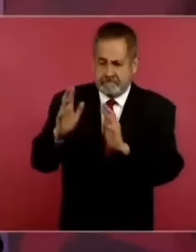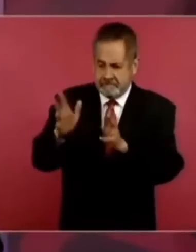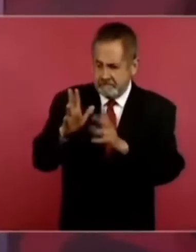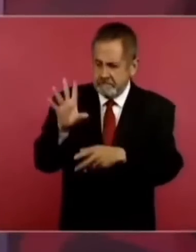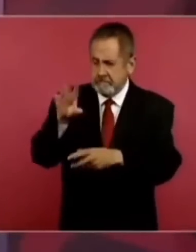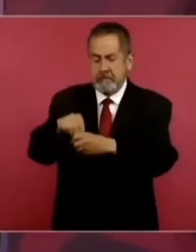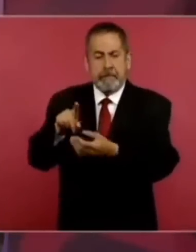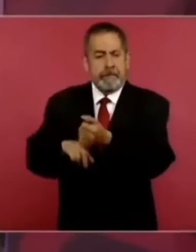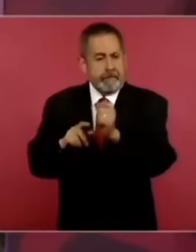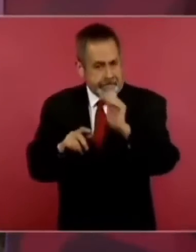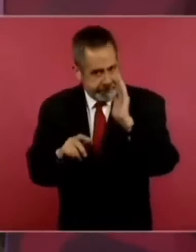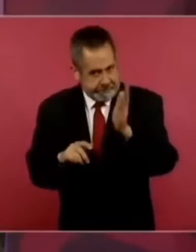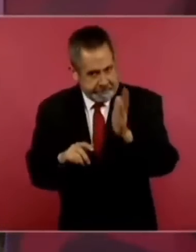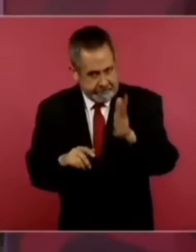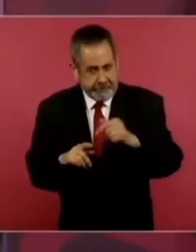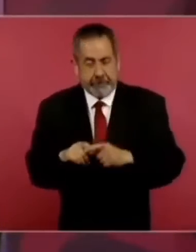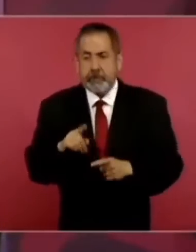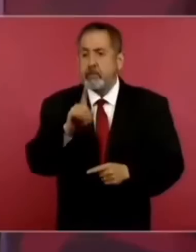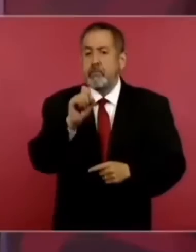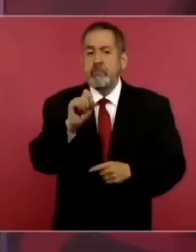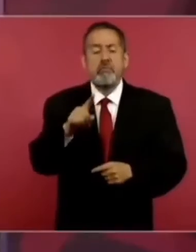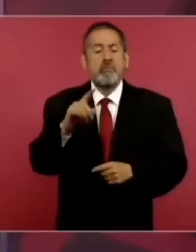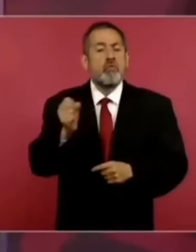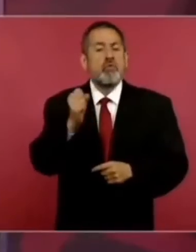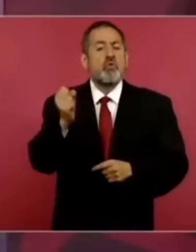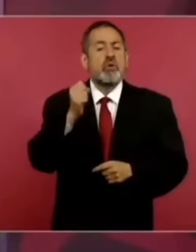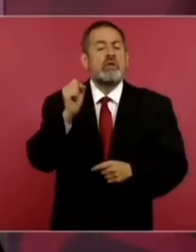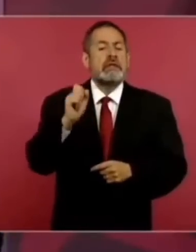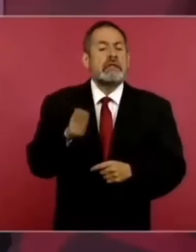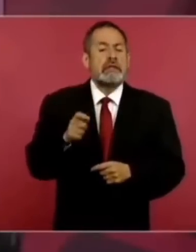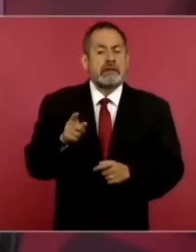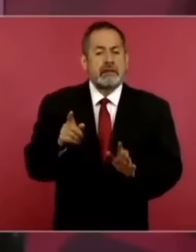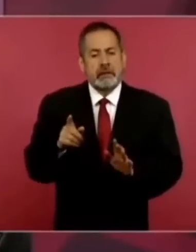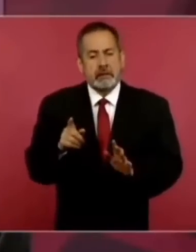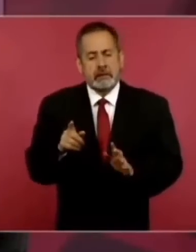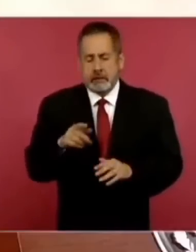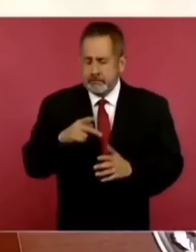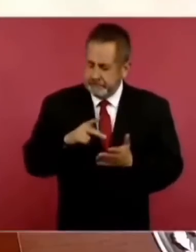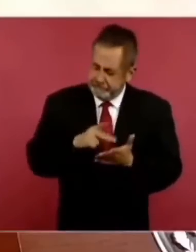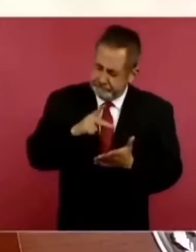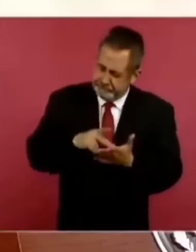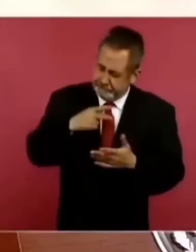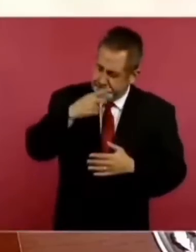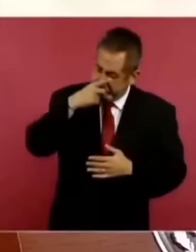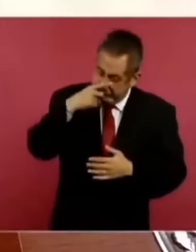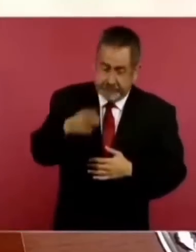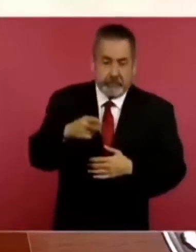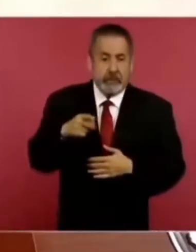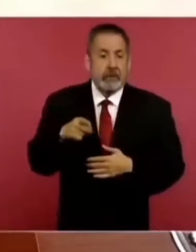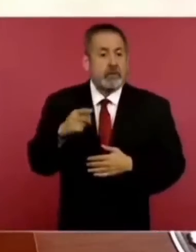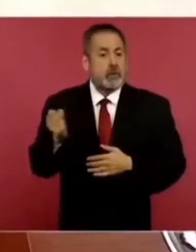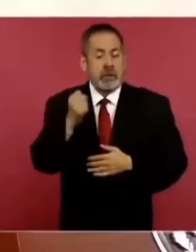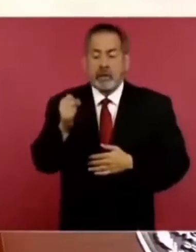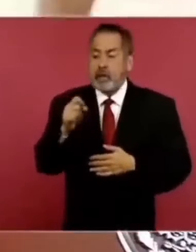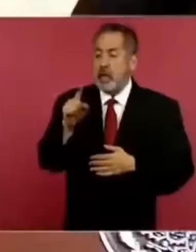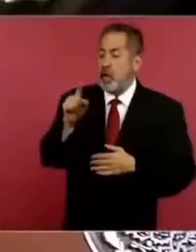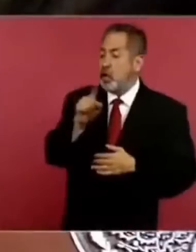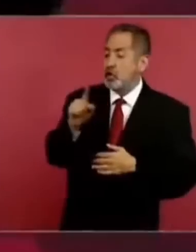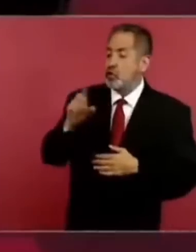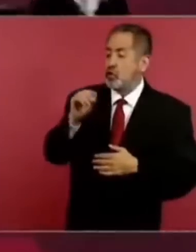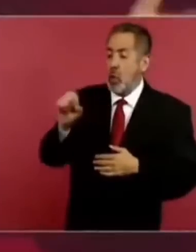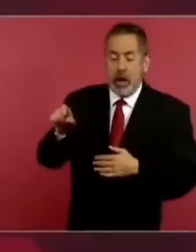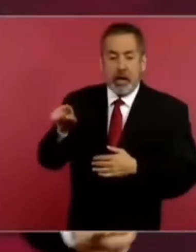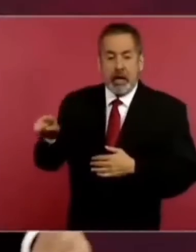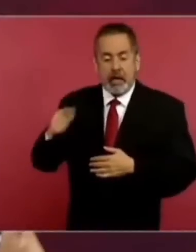y tuvimos también la suerte, no me voy a cansar de decirlo, de que SOE decidió no